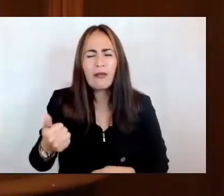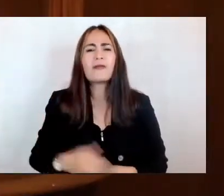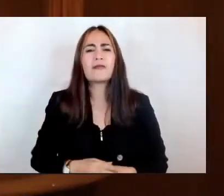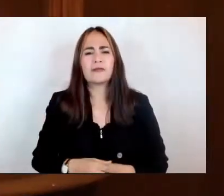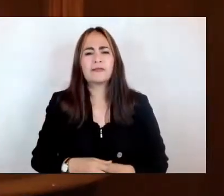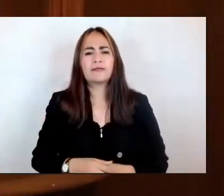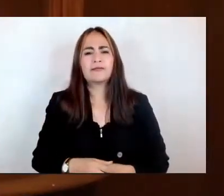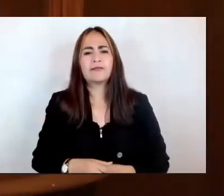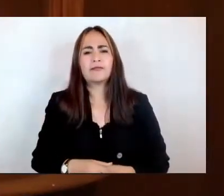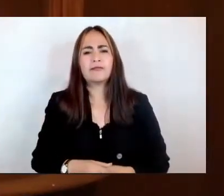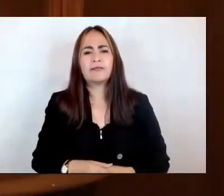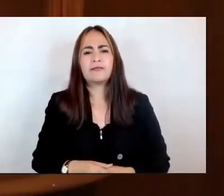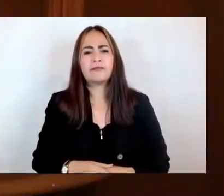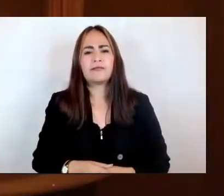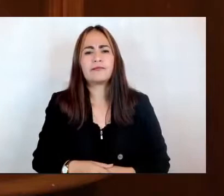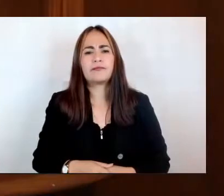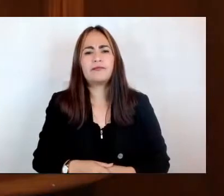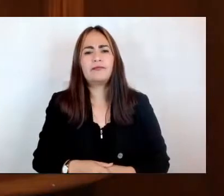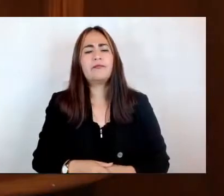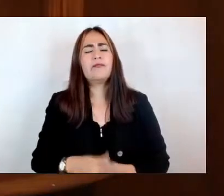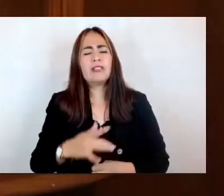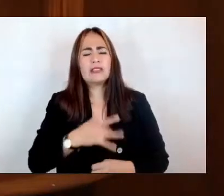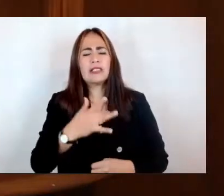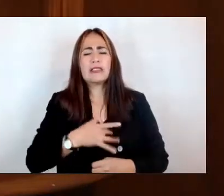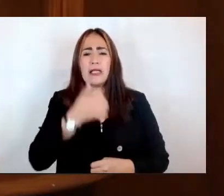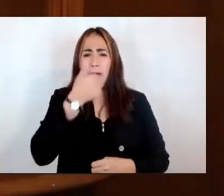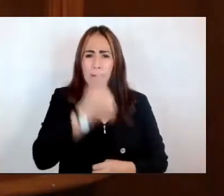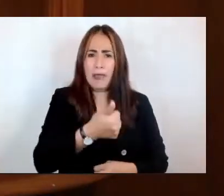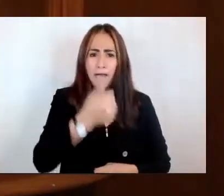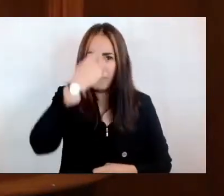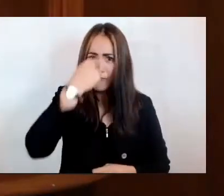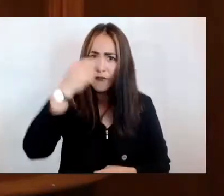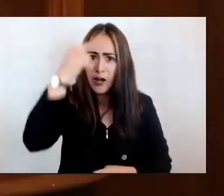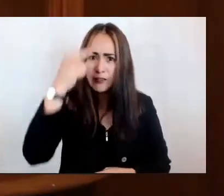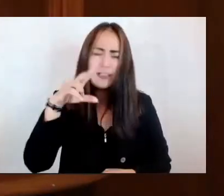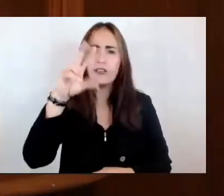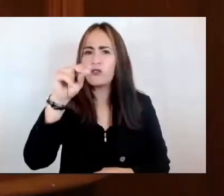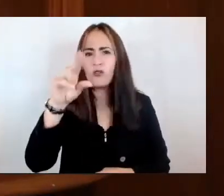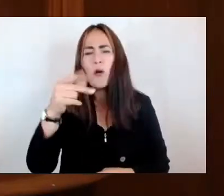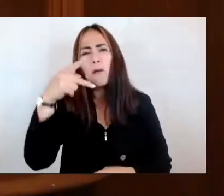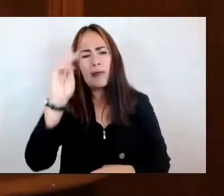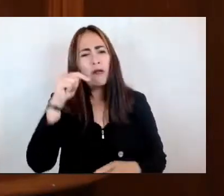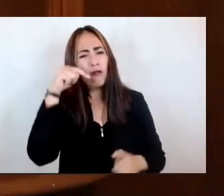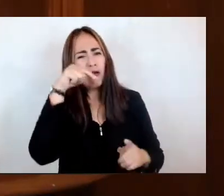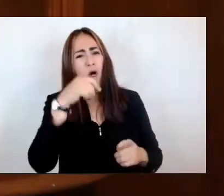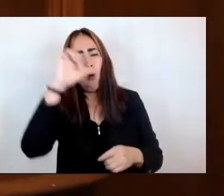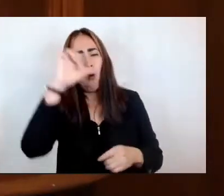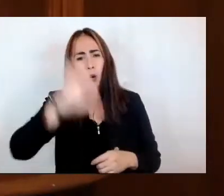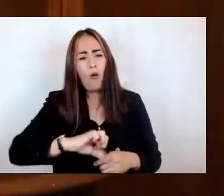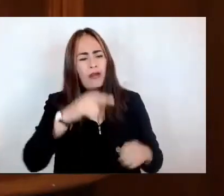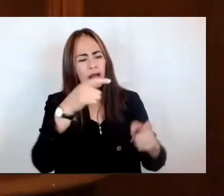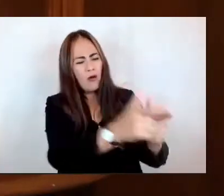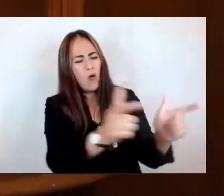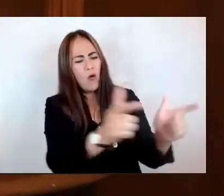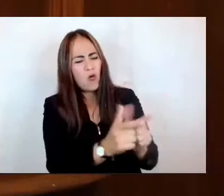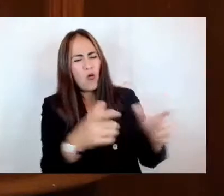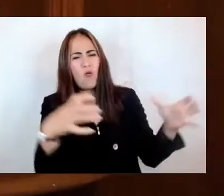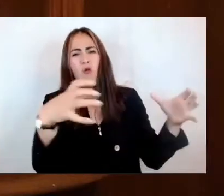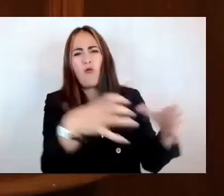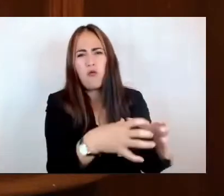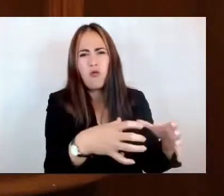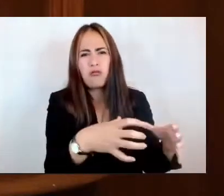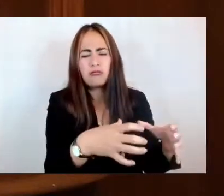generar un mayor bienestar, pero hoy les hablo de este sector en específico. No hay destino escrito,